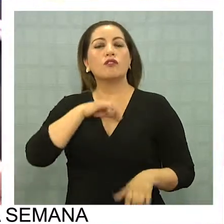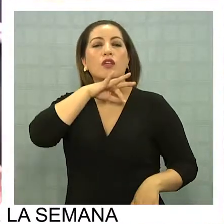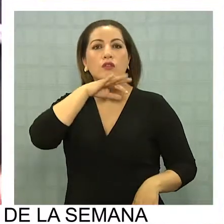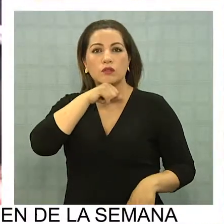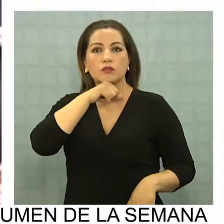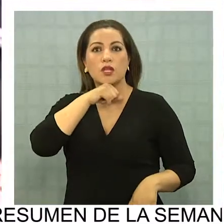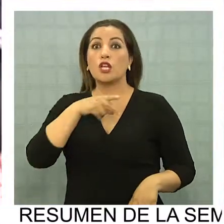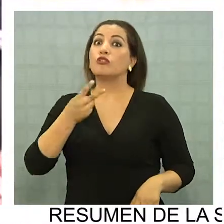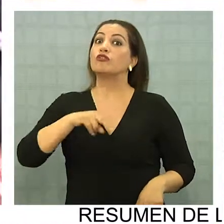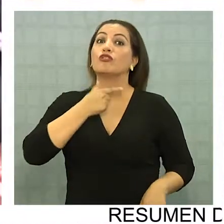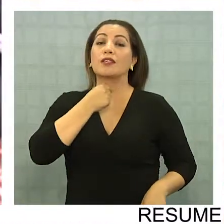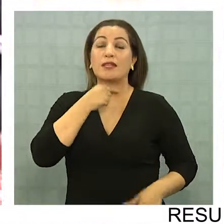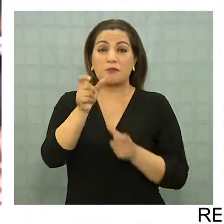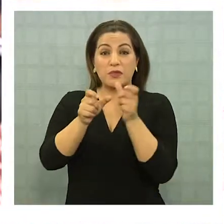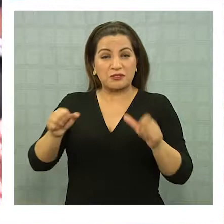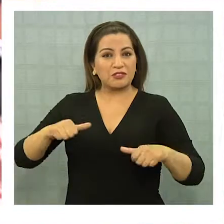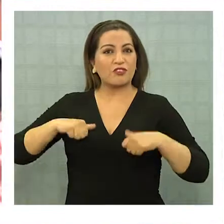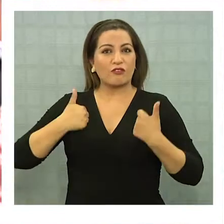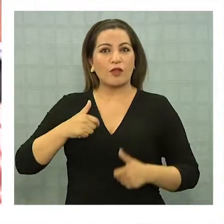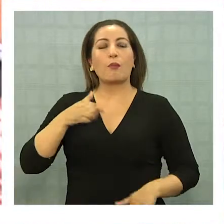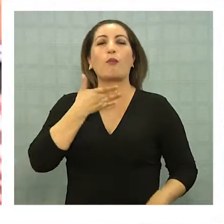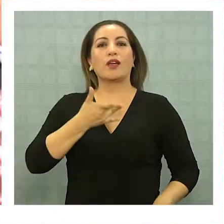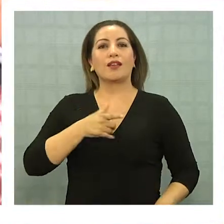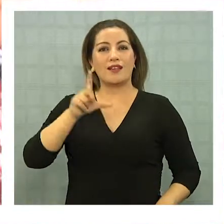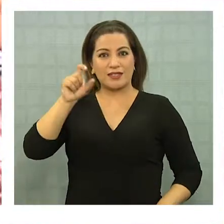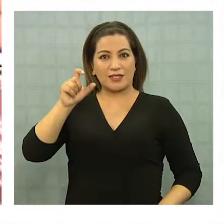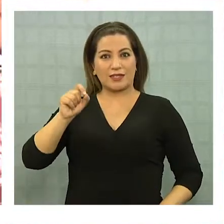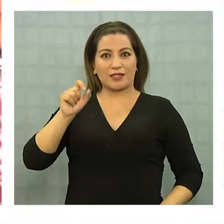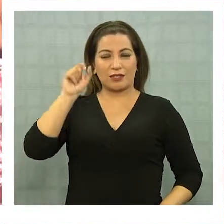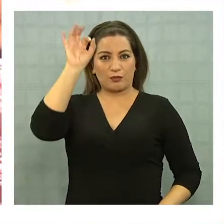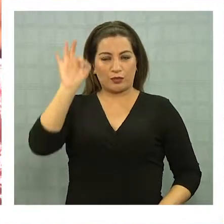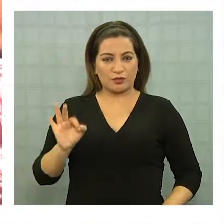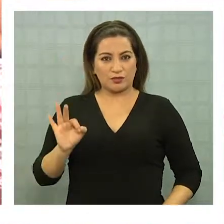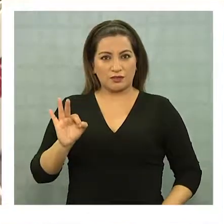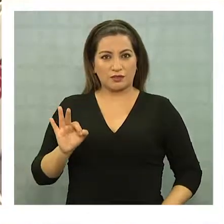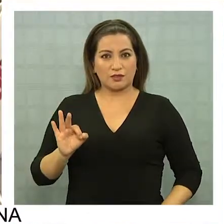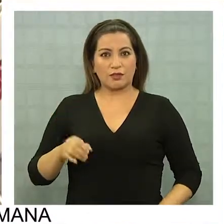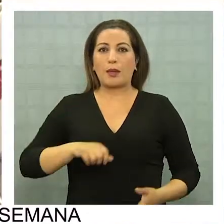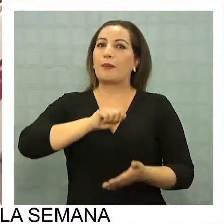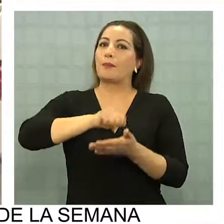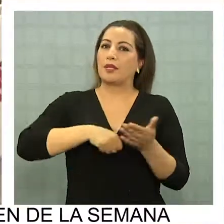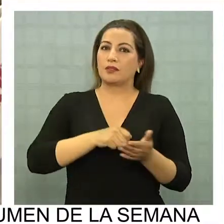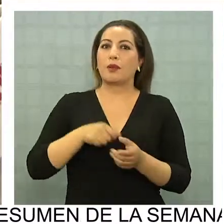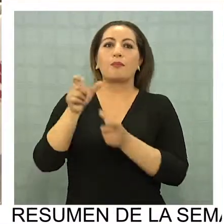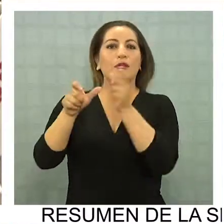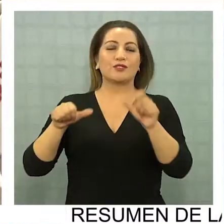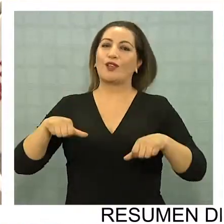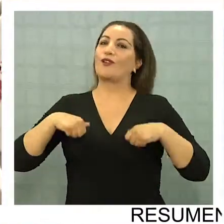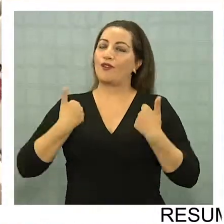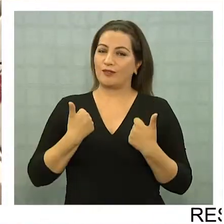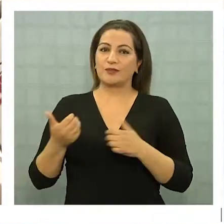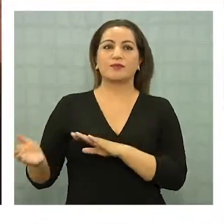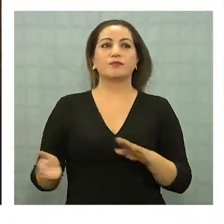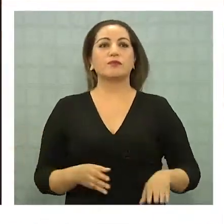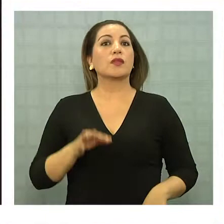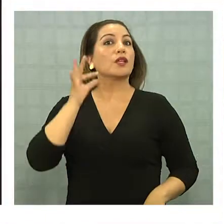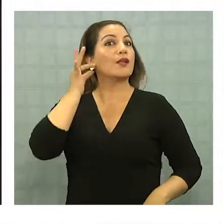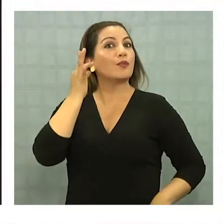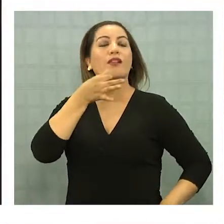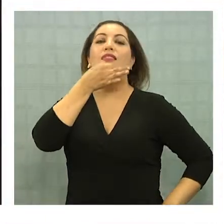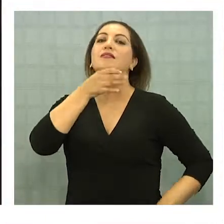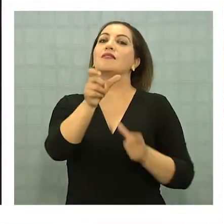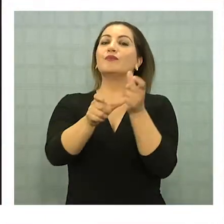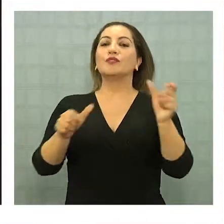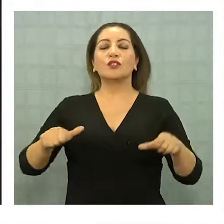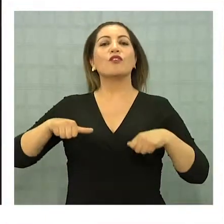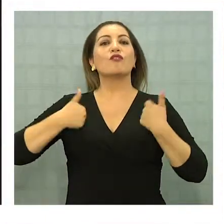pusimos jóvenes, porque precisamente el 70% de la matrícula de educación de adultos es gente joven. La